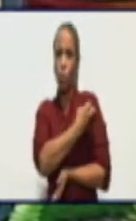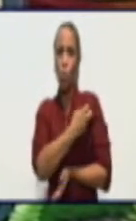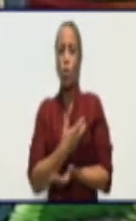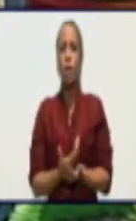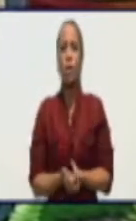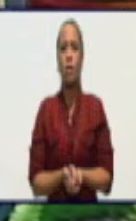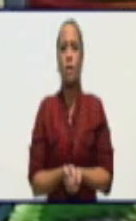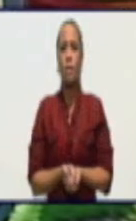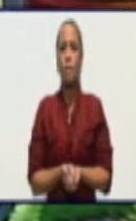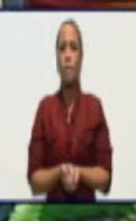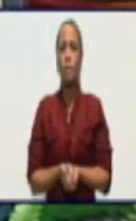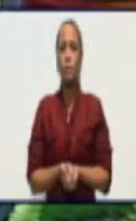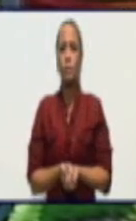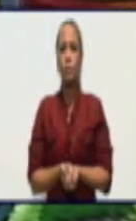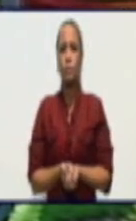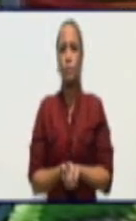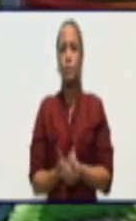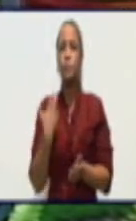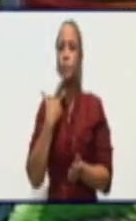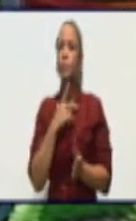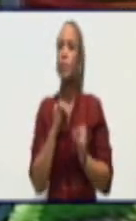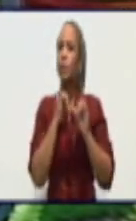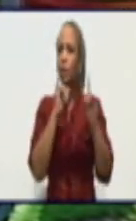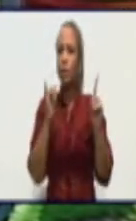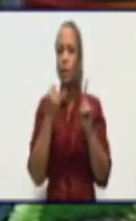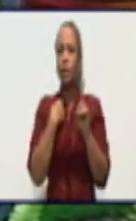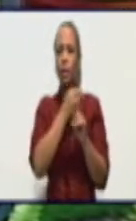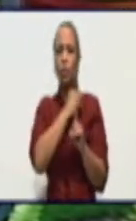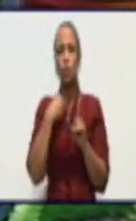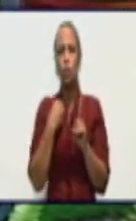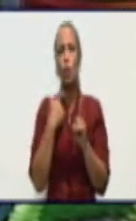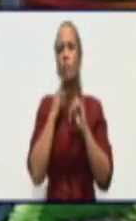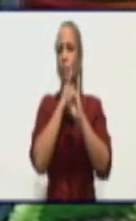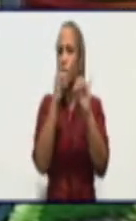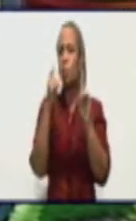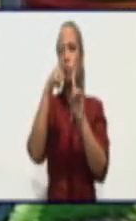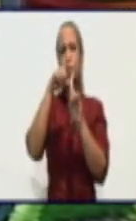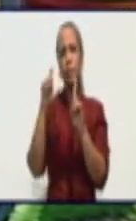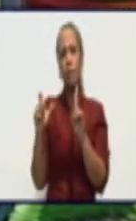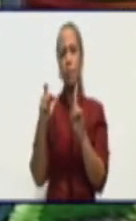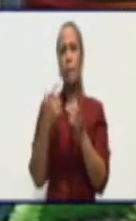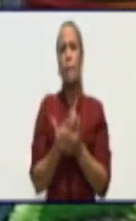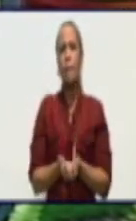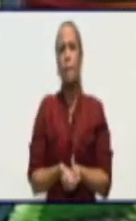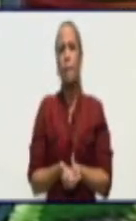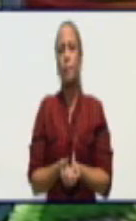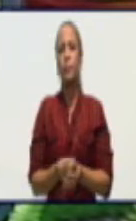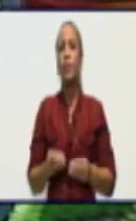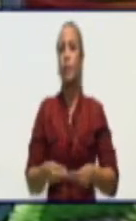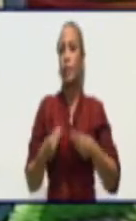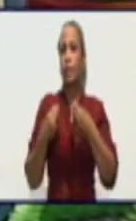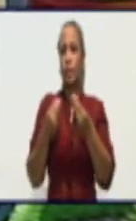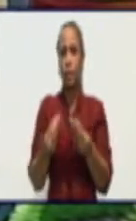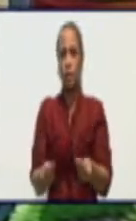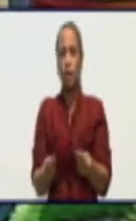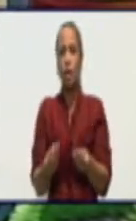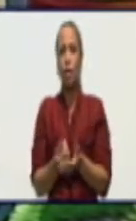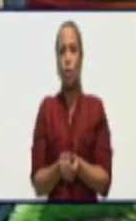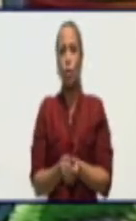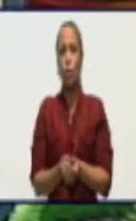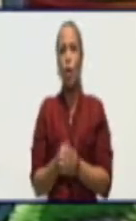preparada a partir de un tema que es el que ella atiende en la dirección de salud dedicado a la situación